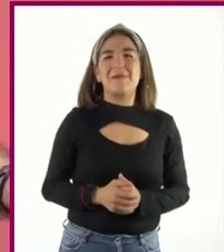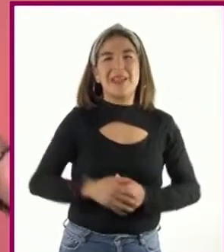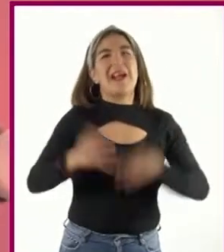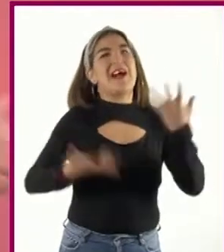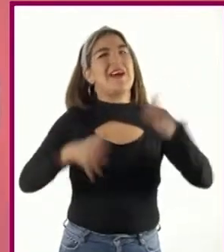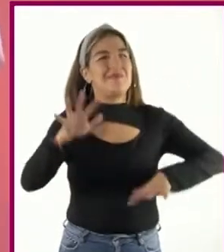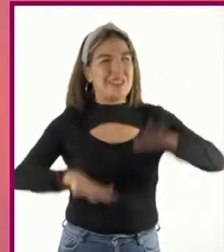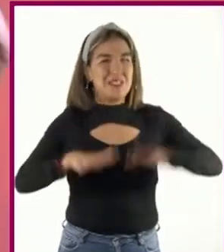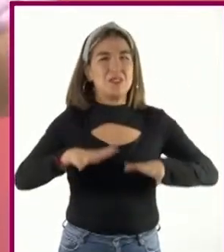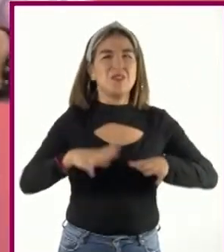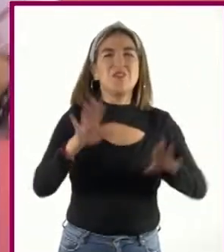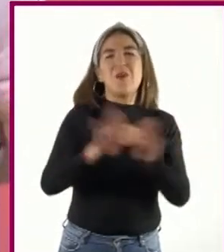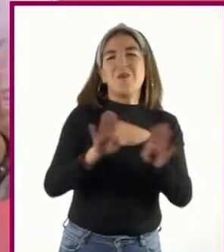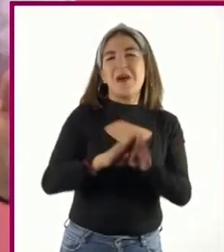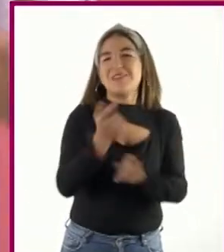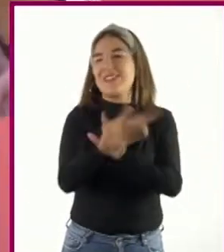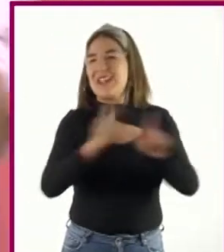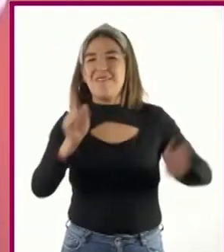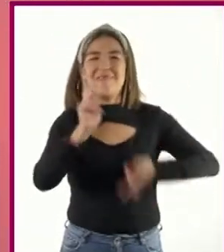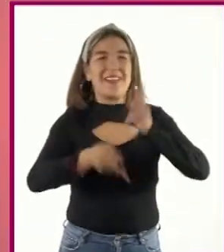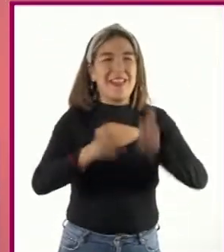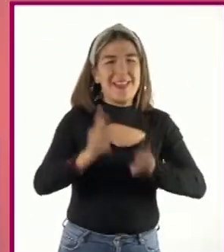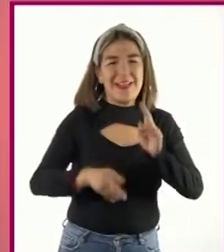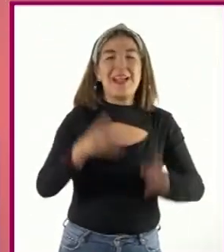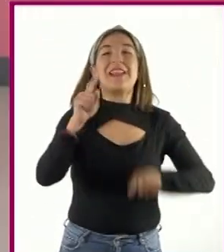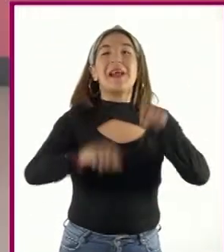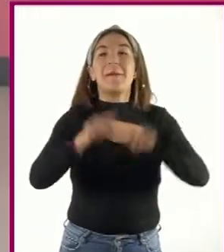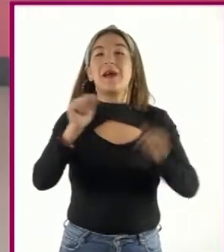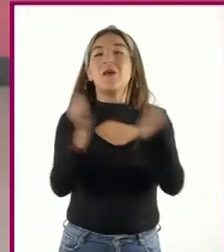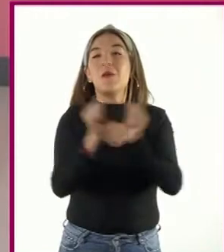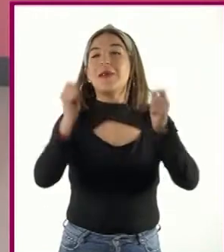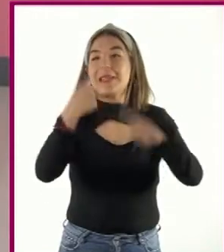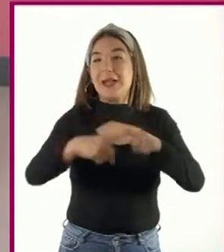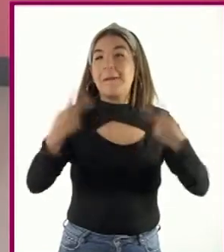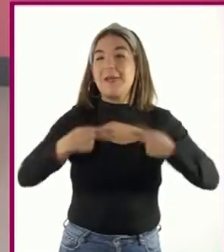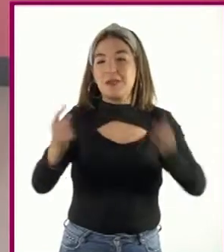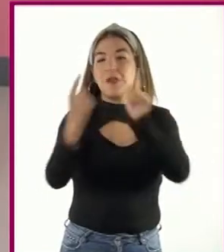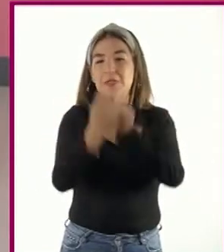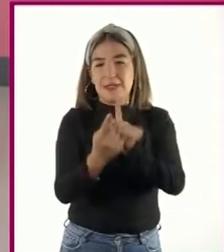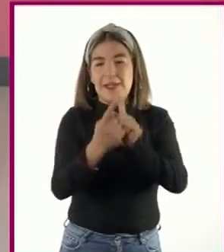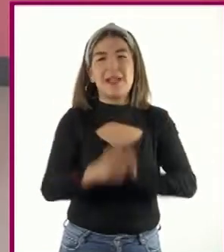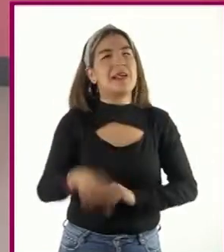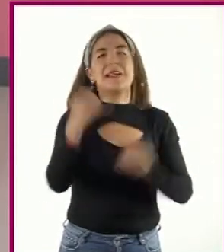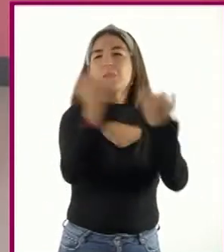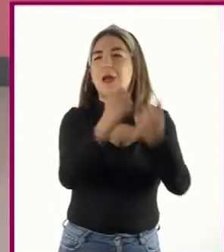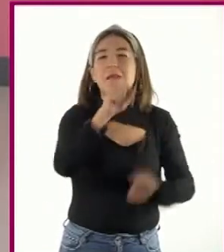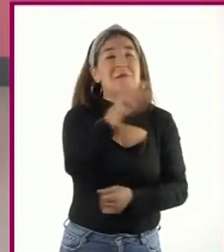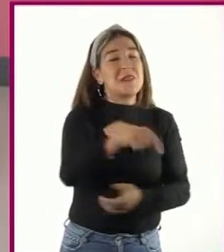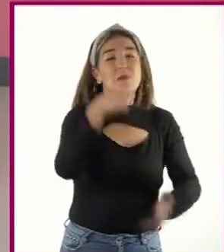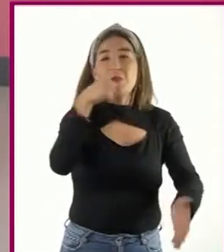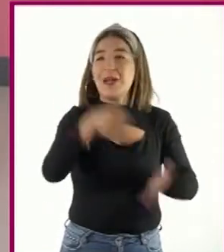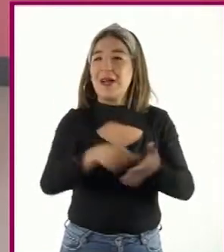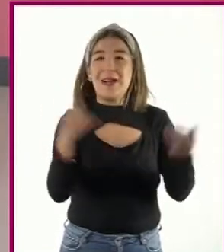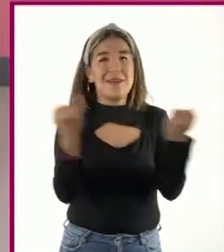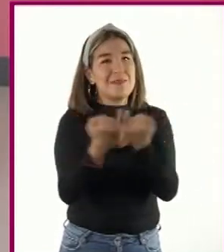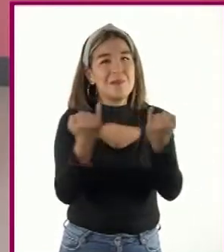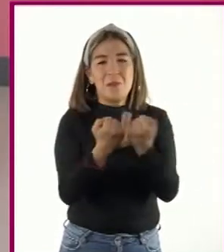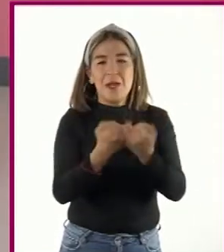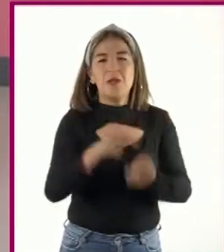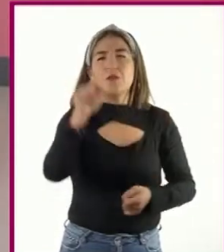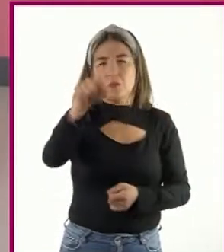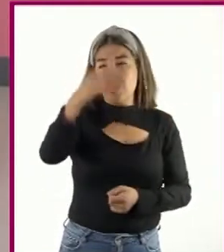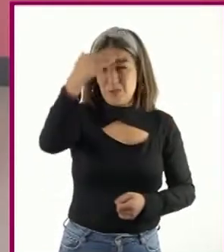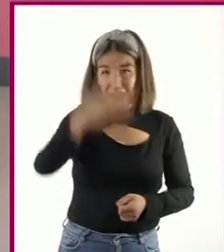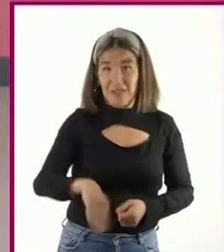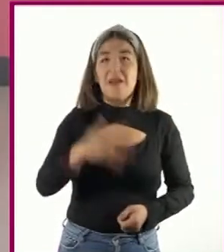coloquial. Depende de dónde estoy y a quién me dirijo. Lo mismo sucede con las cartas. ¿Sabían